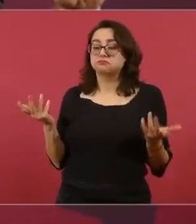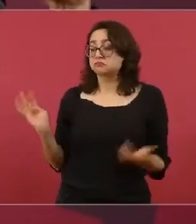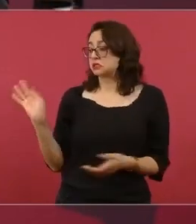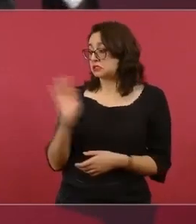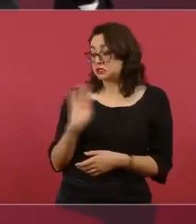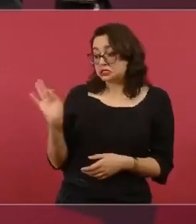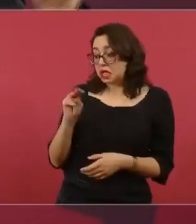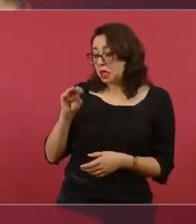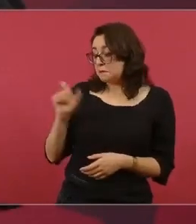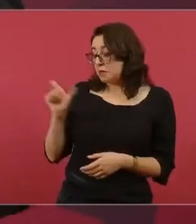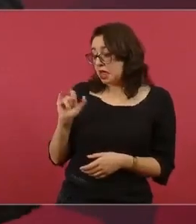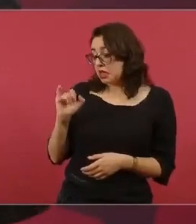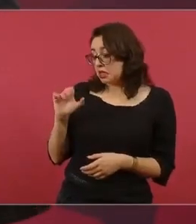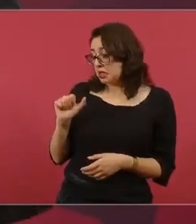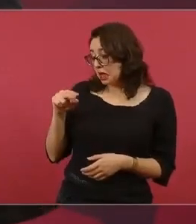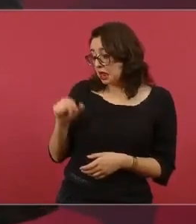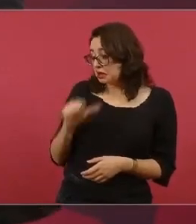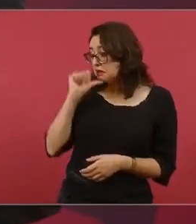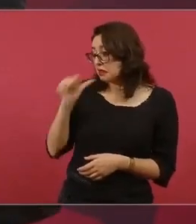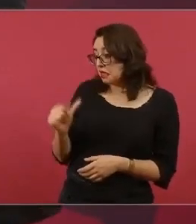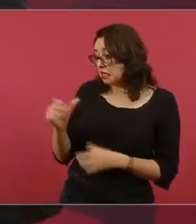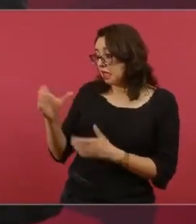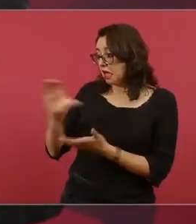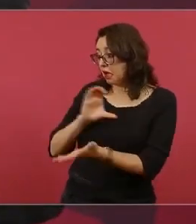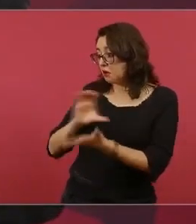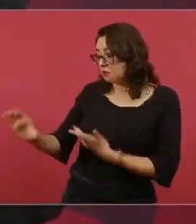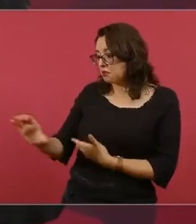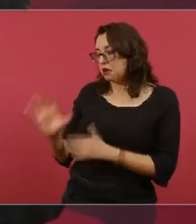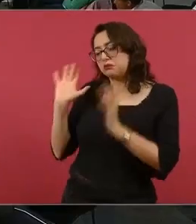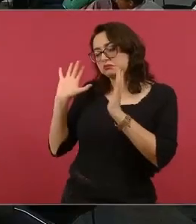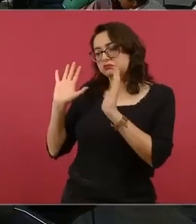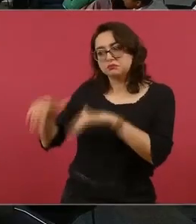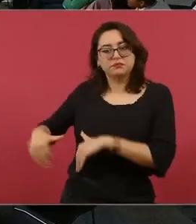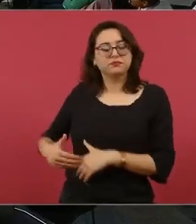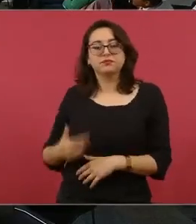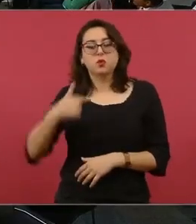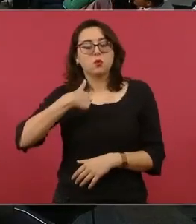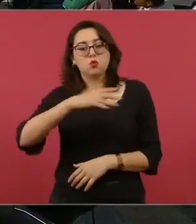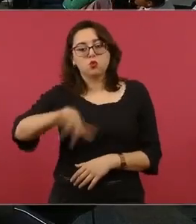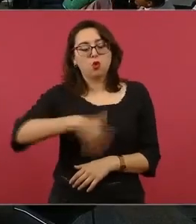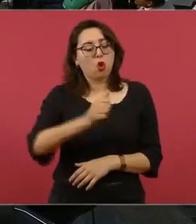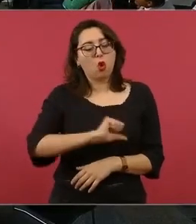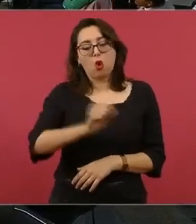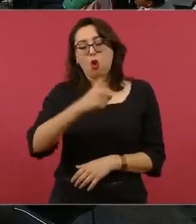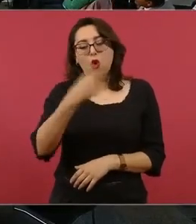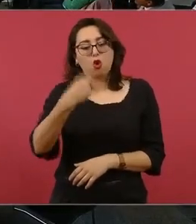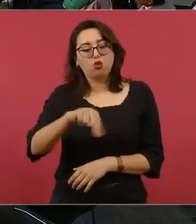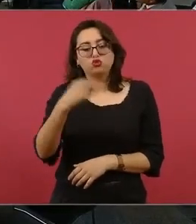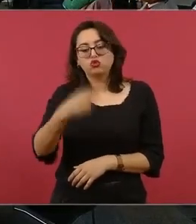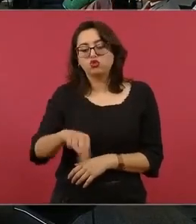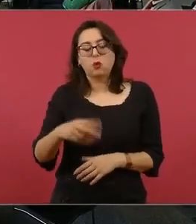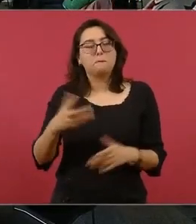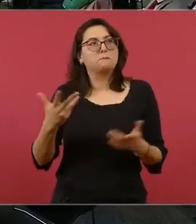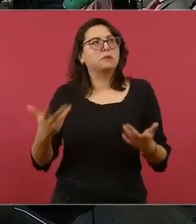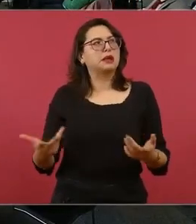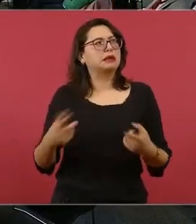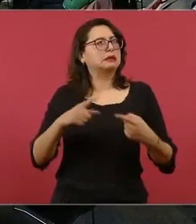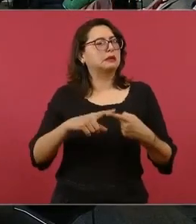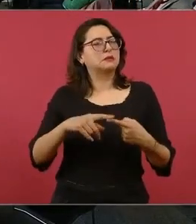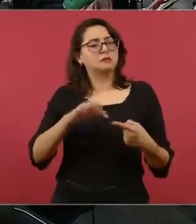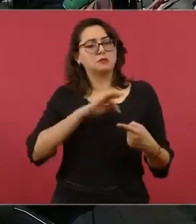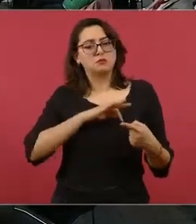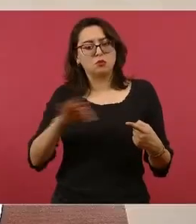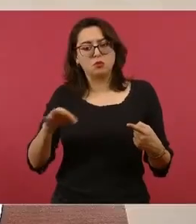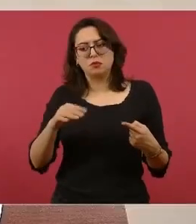sea, que lleve el nombre de aerolíneas, están viendo ahí si se le puede